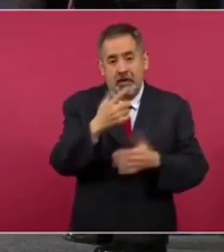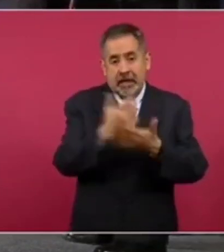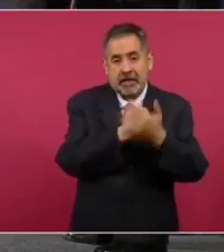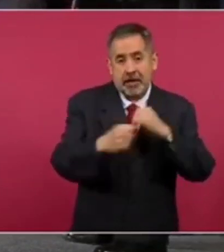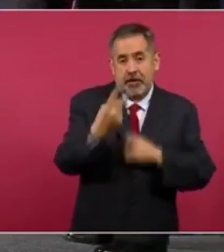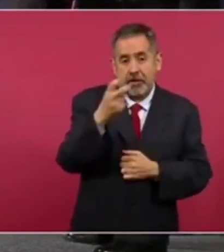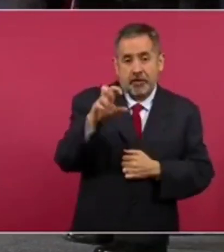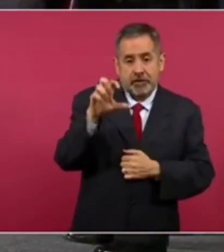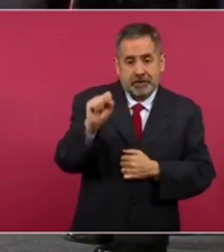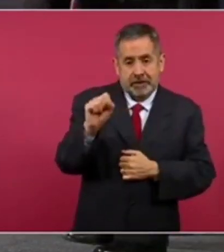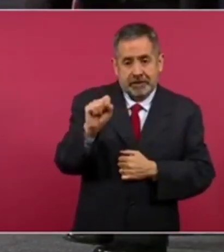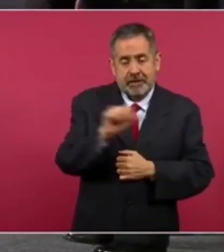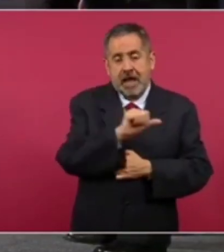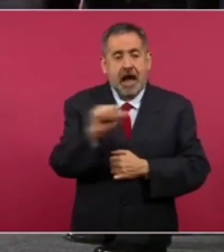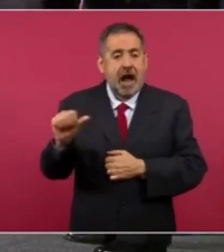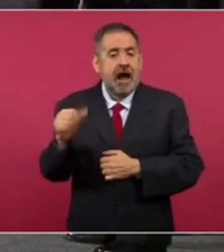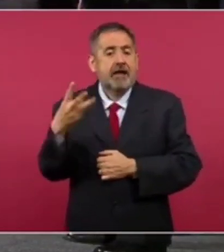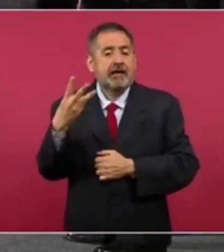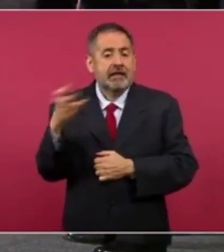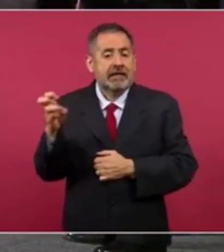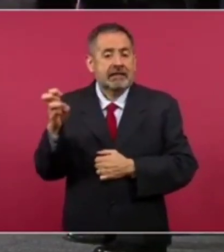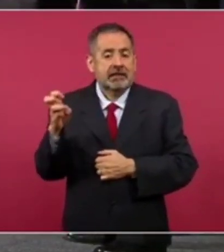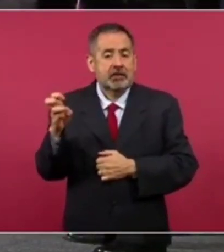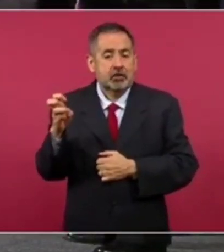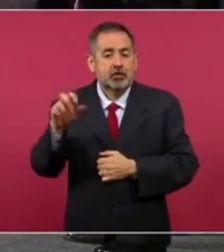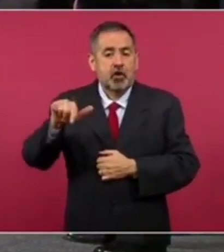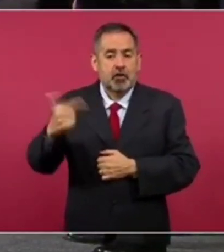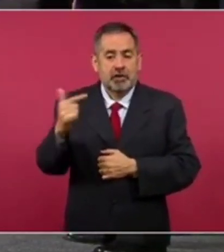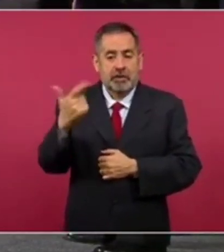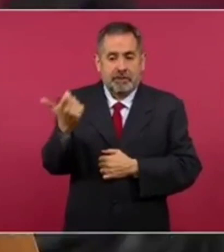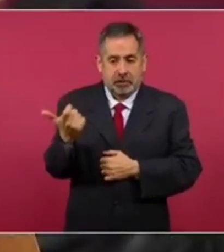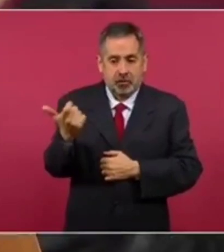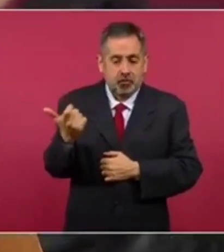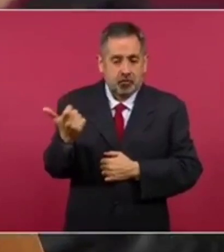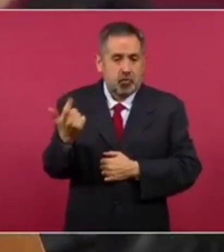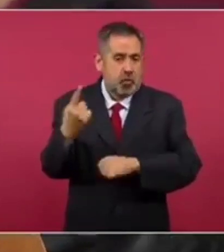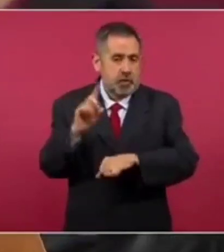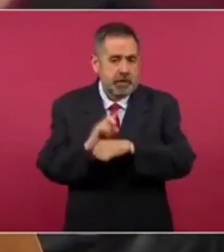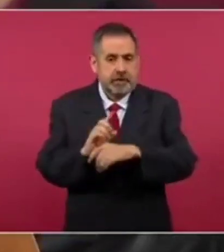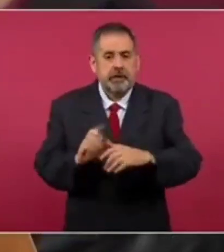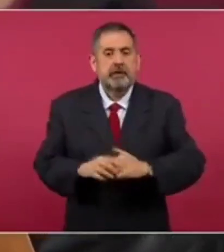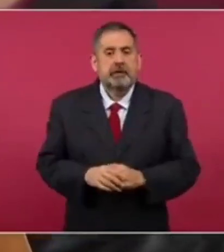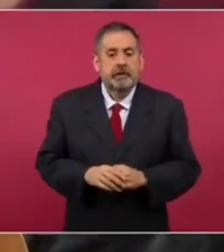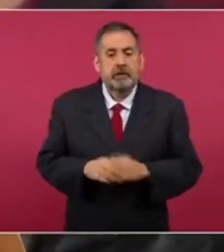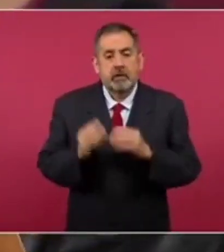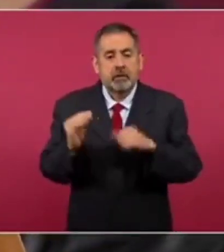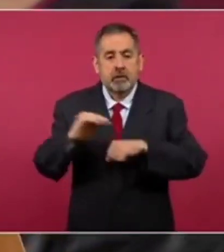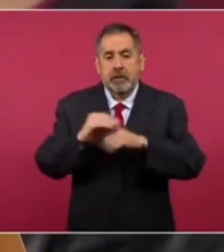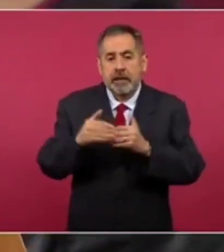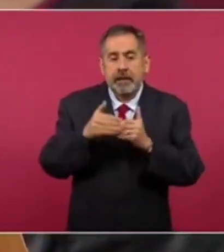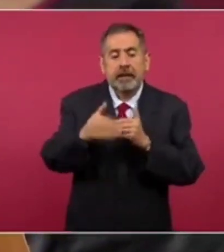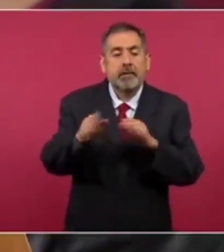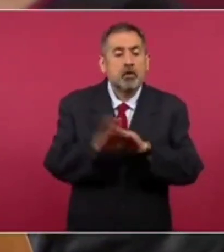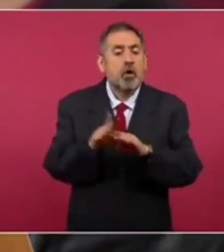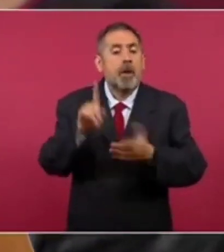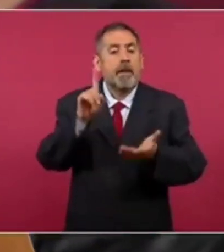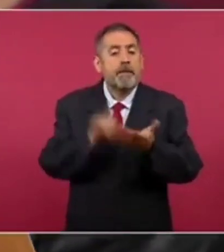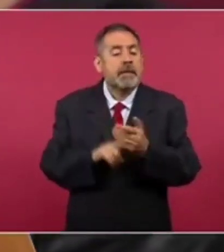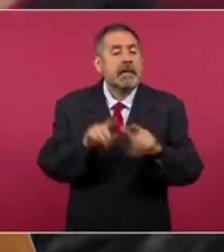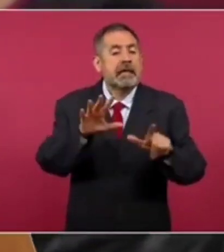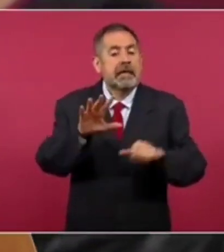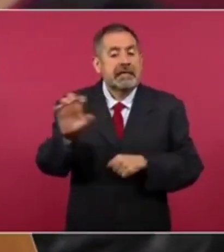a 312 pesos al día. Un incremento de 1